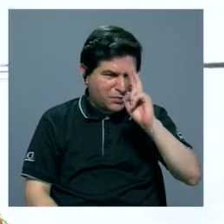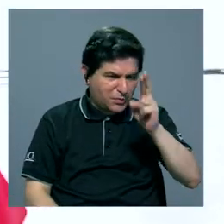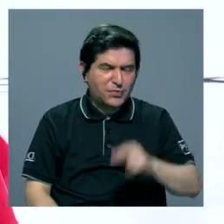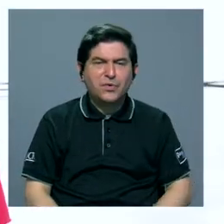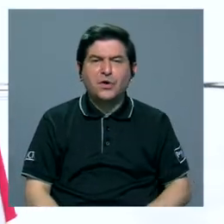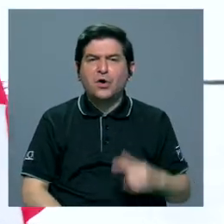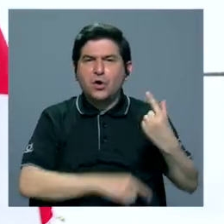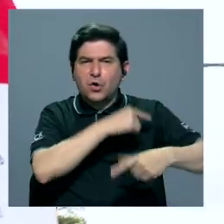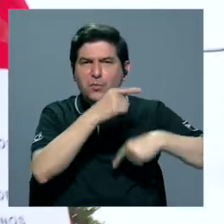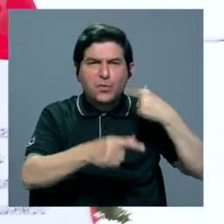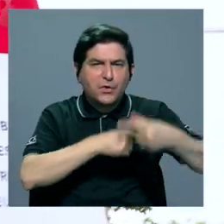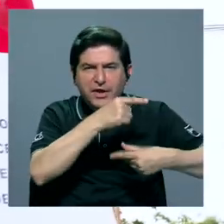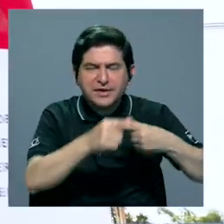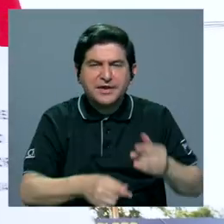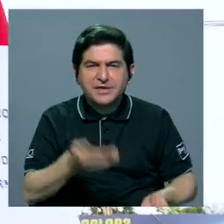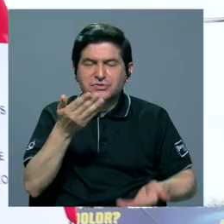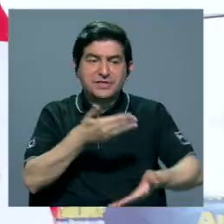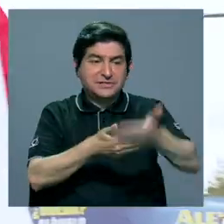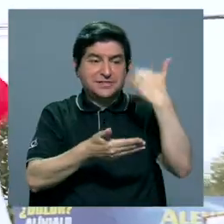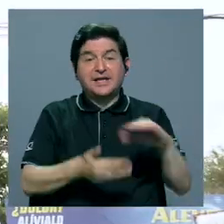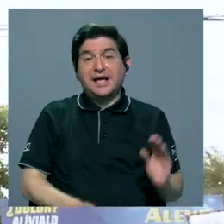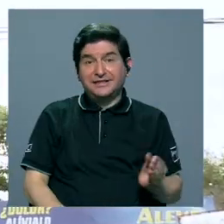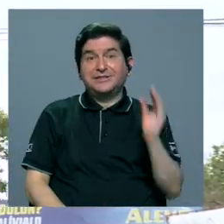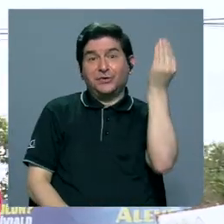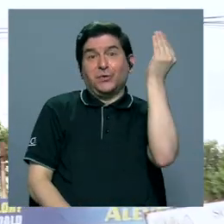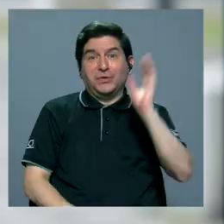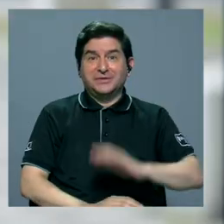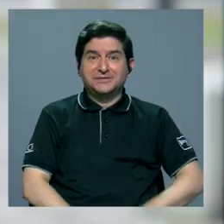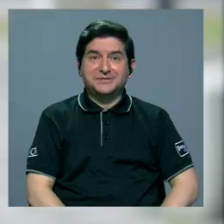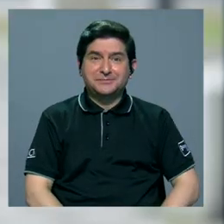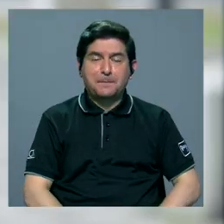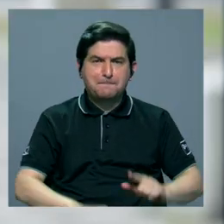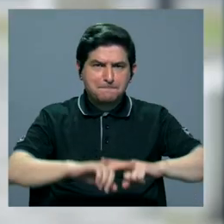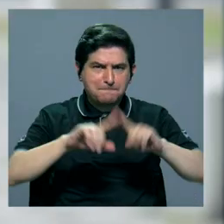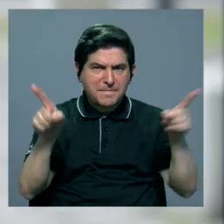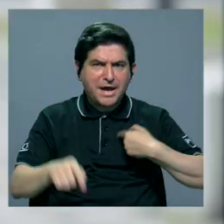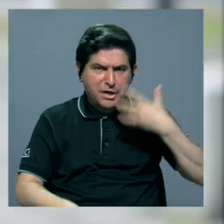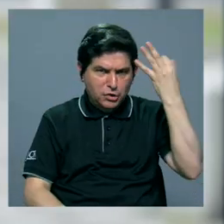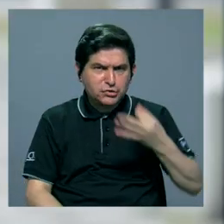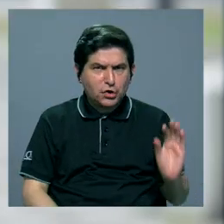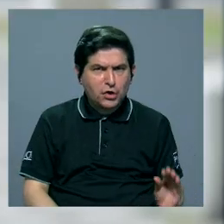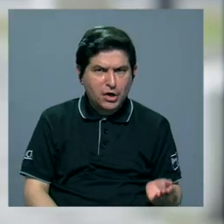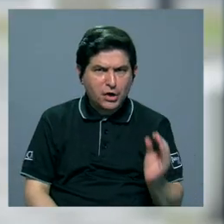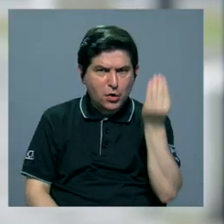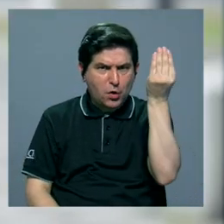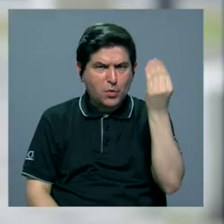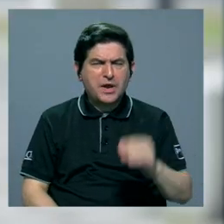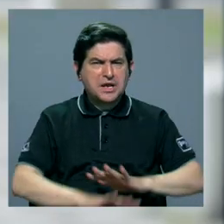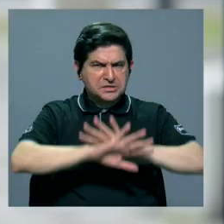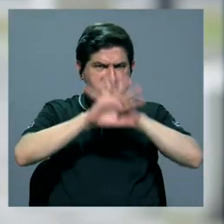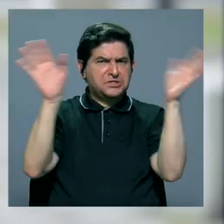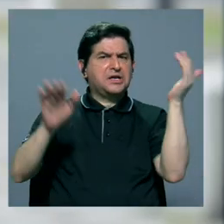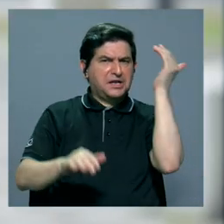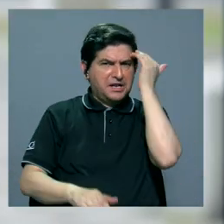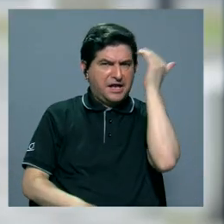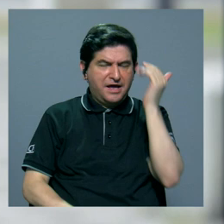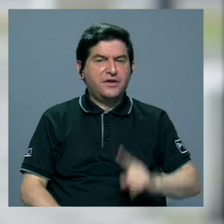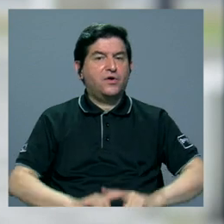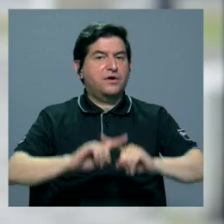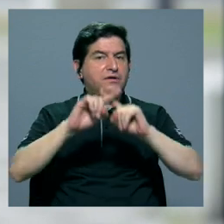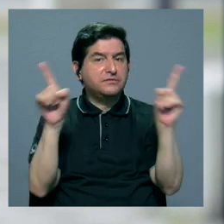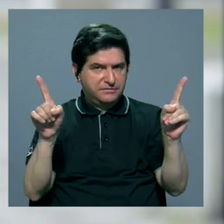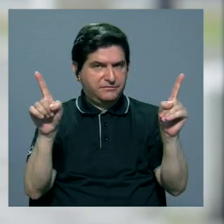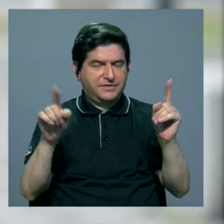las generaciones que antes fueron jóvenes Pero creo que las juventudes están muy claras Que a